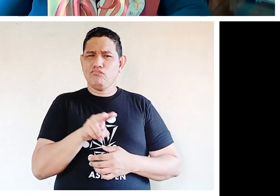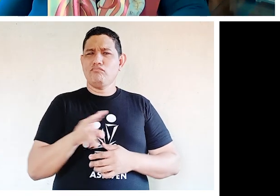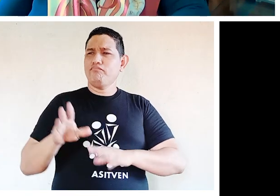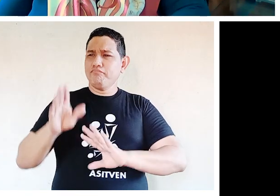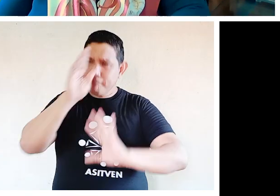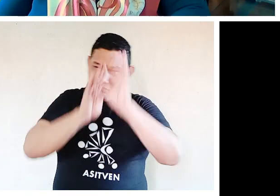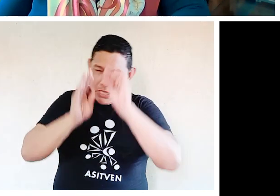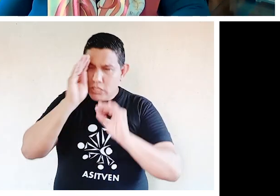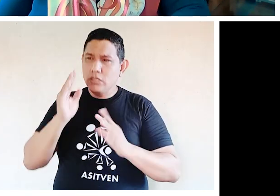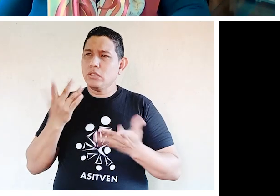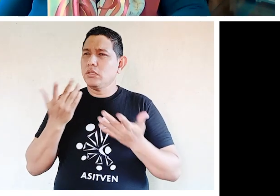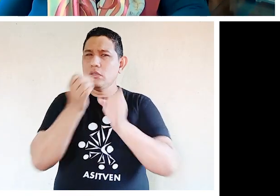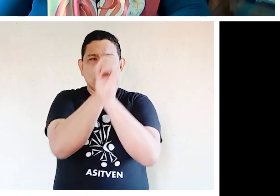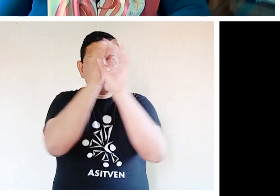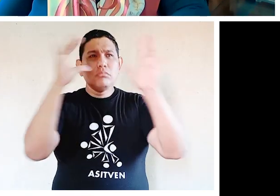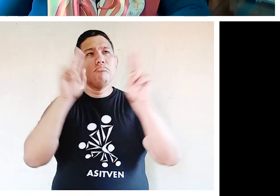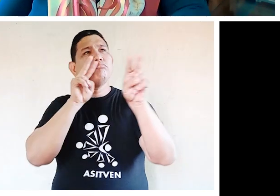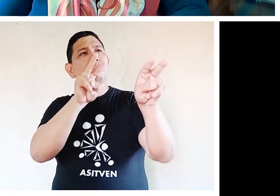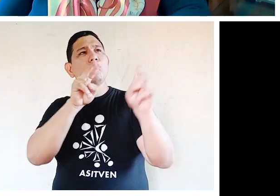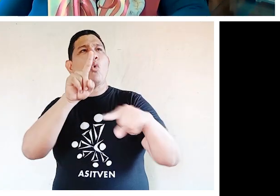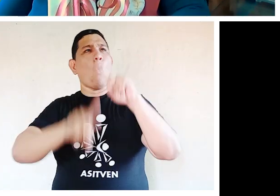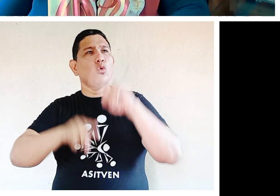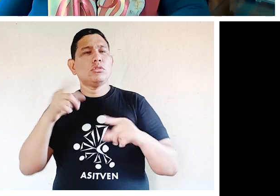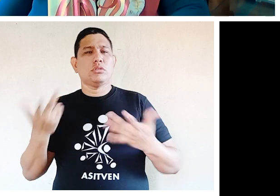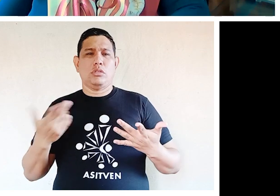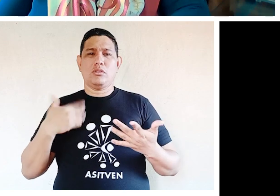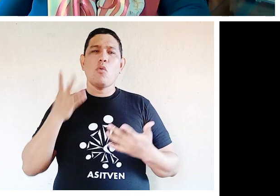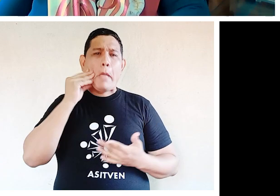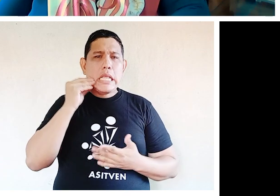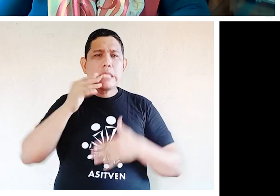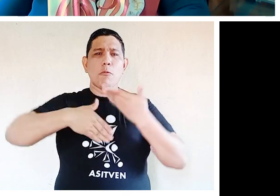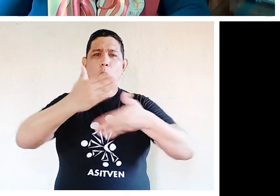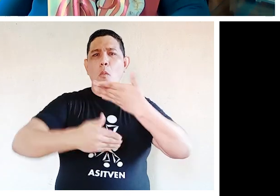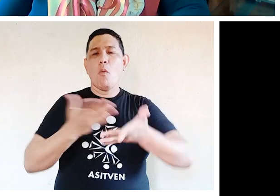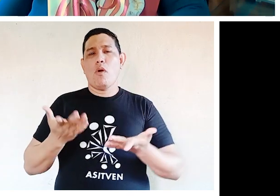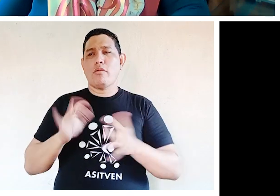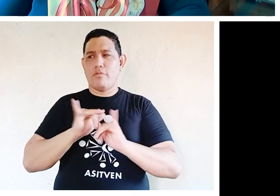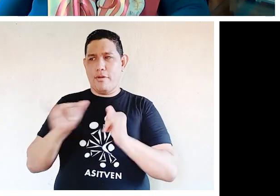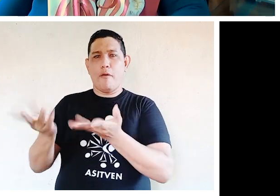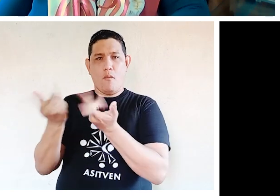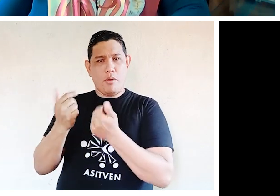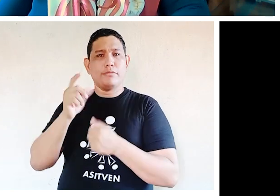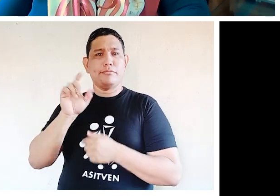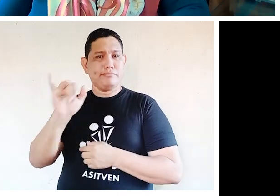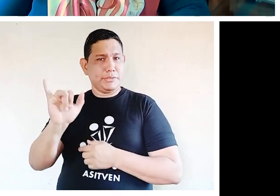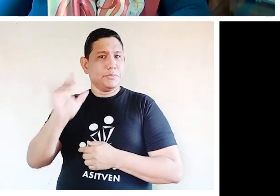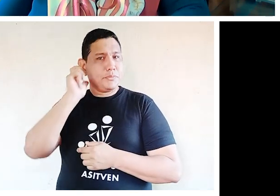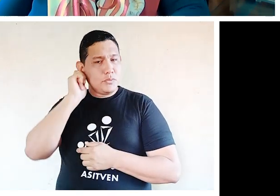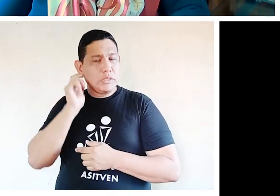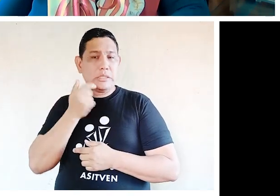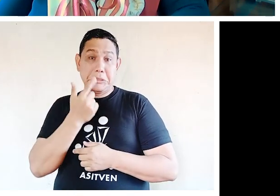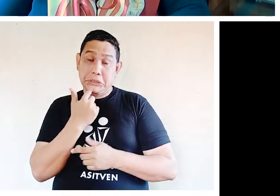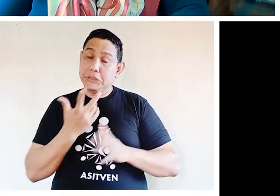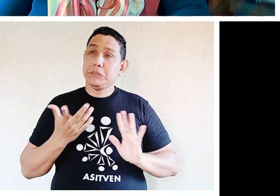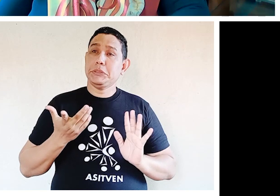ampliando nuestra visión, nuestros conocimientos, las experiencias que fuimos teniendo. Un poco lo ha comentado Miren, desde la creación de la